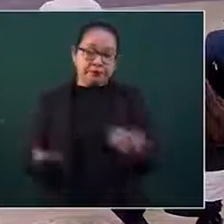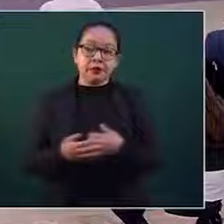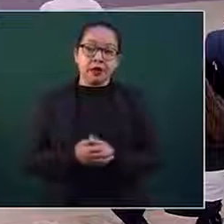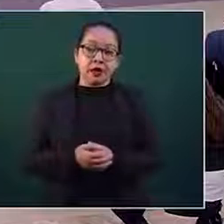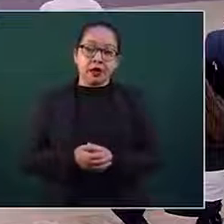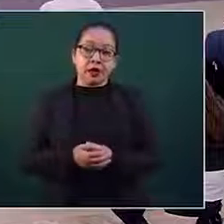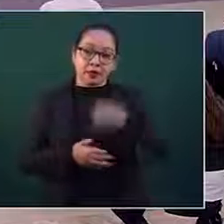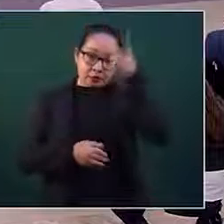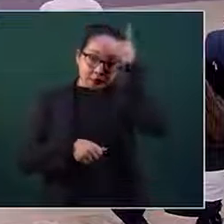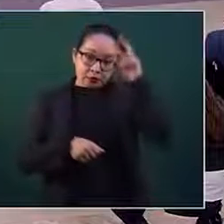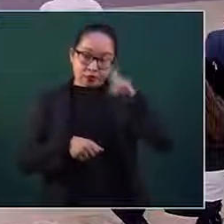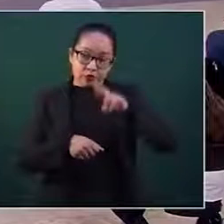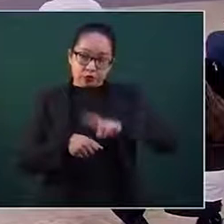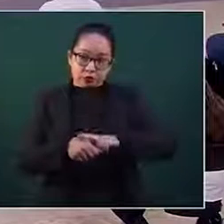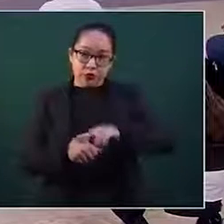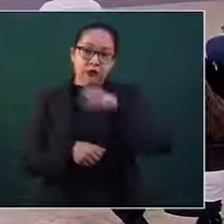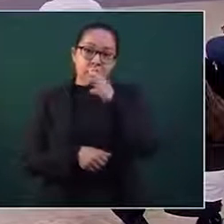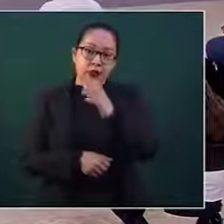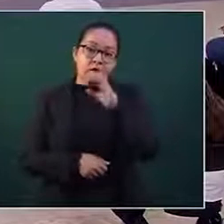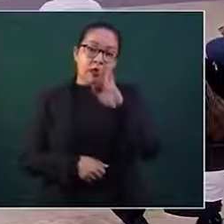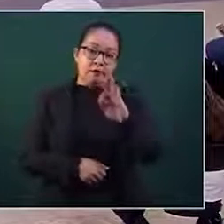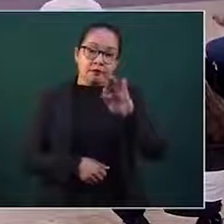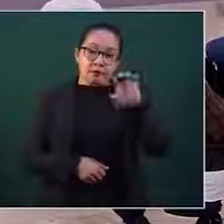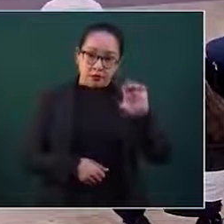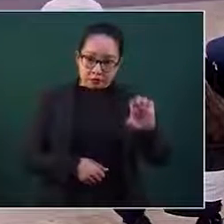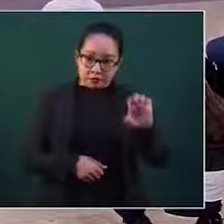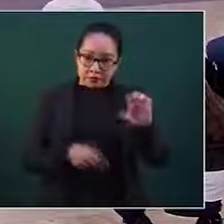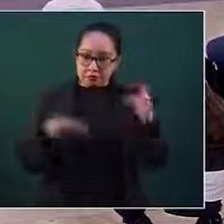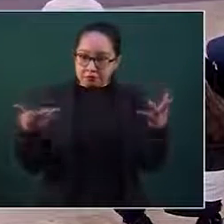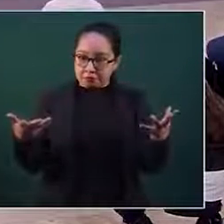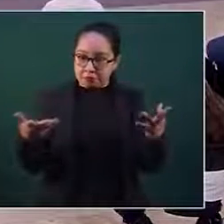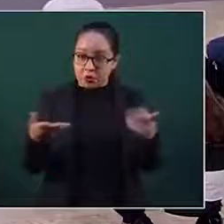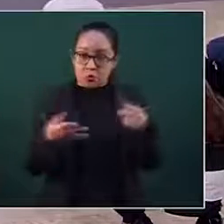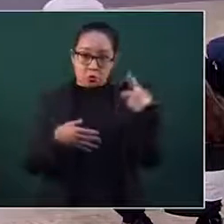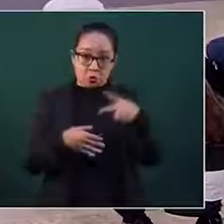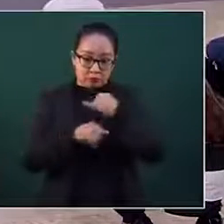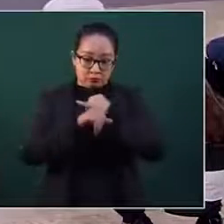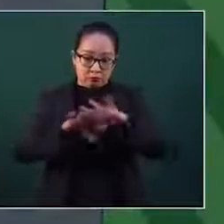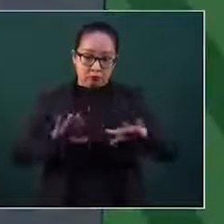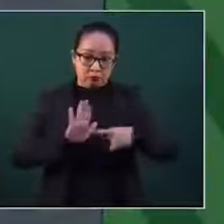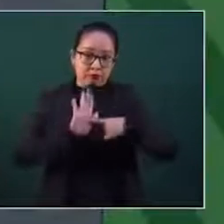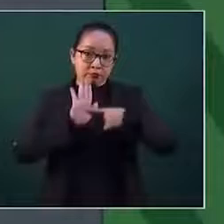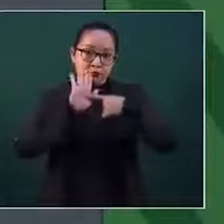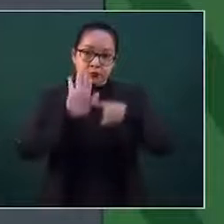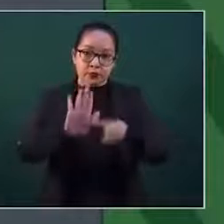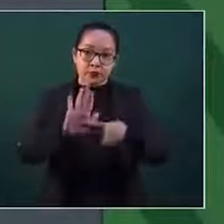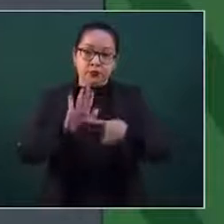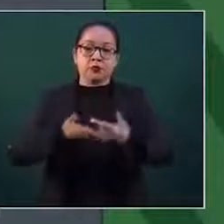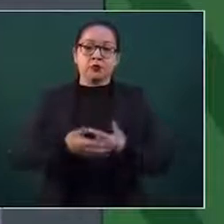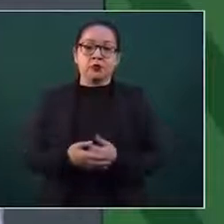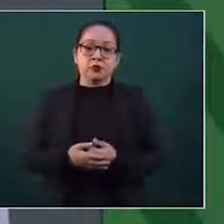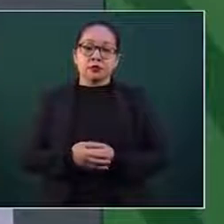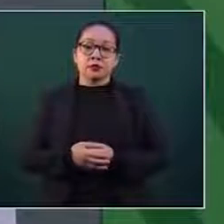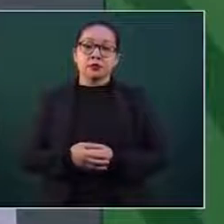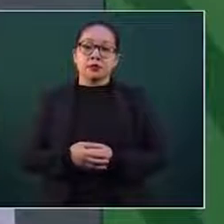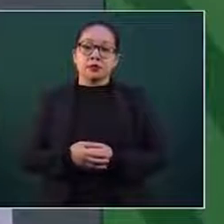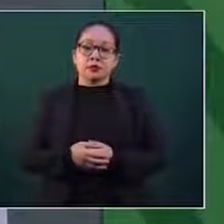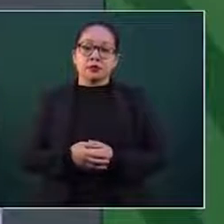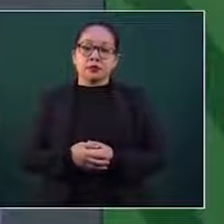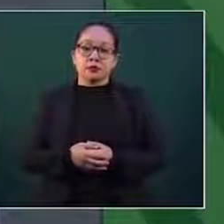Federal de Electricidad rindieron un informe. Yo voy a pedir